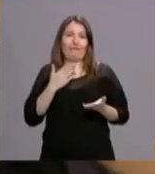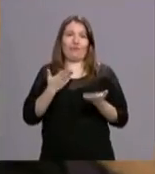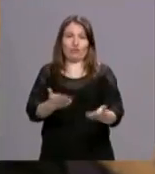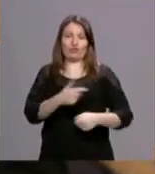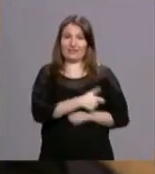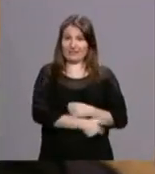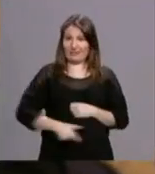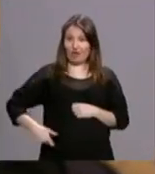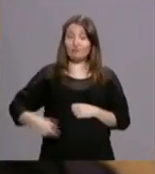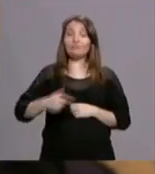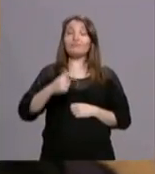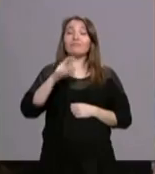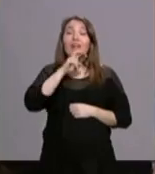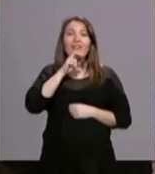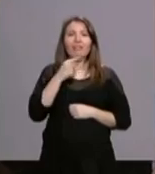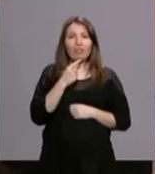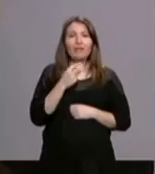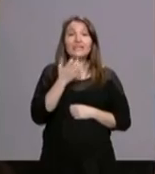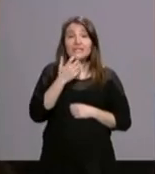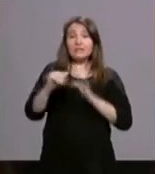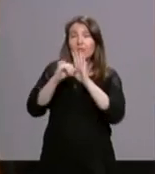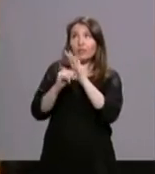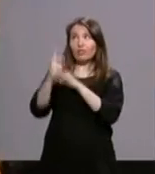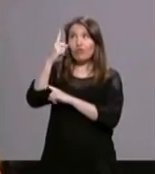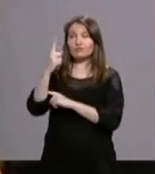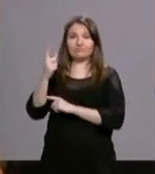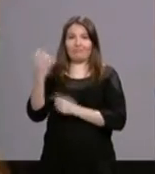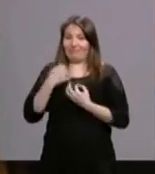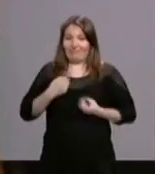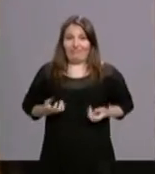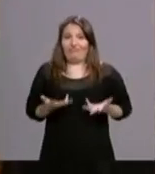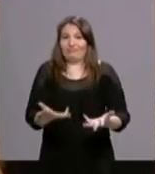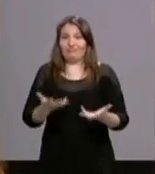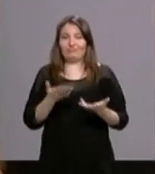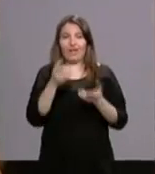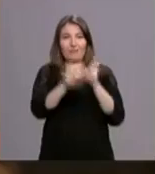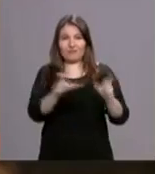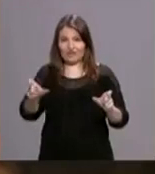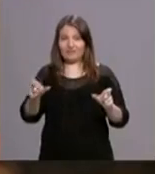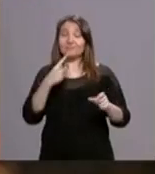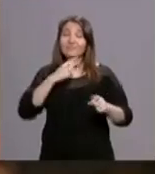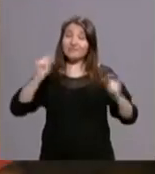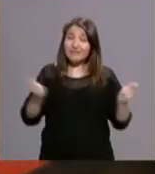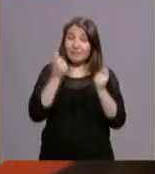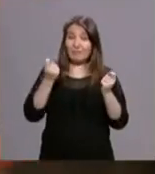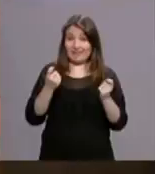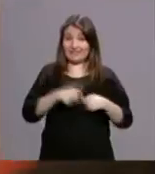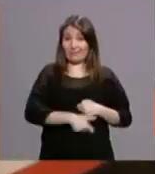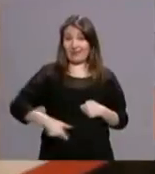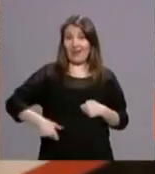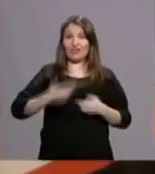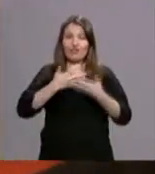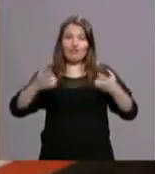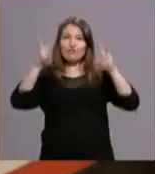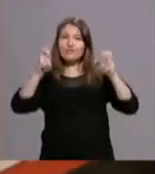más cerca de Dios está, más le impulsa a dar su vida por los hombres. Habló del lema de la campaña del seminario cerca de Dios y de los hermanos